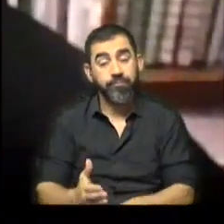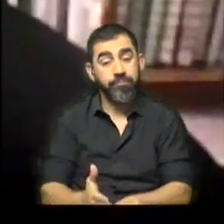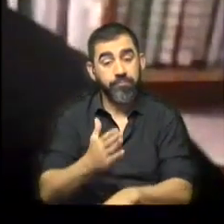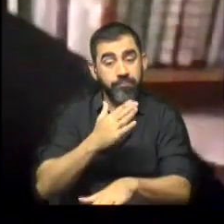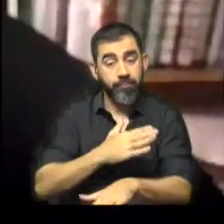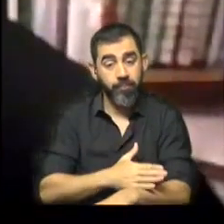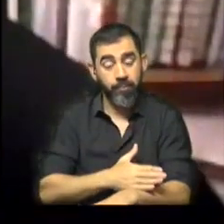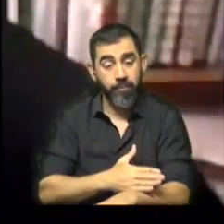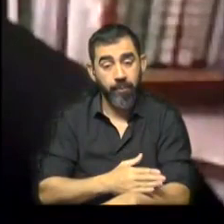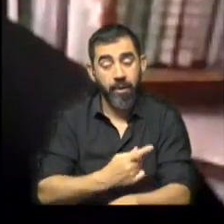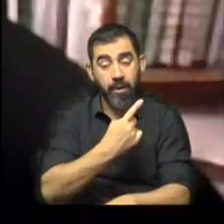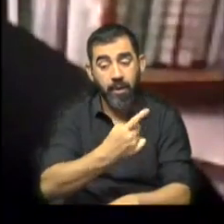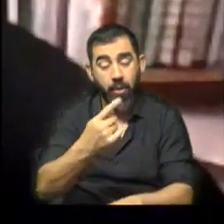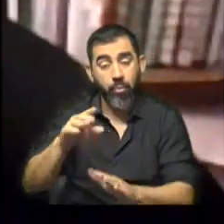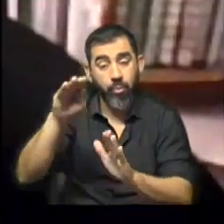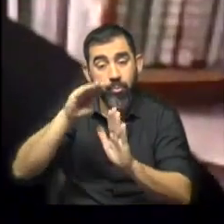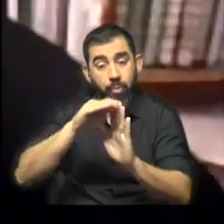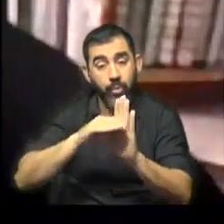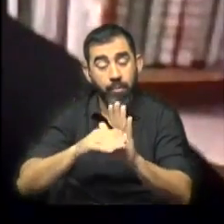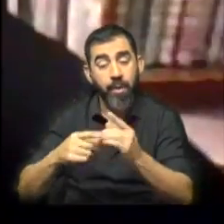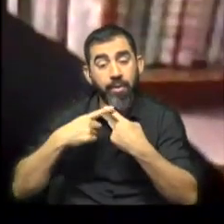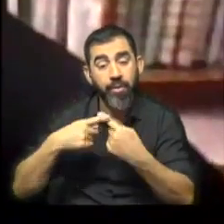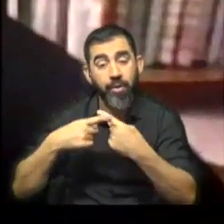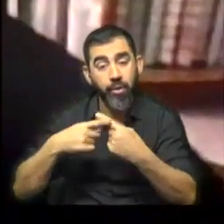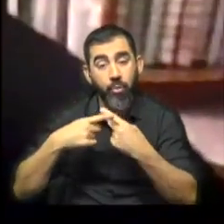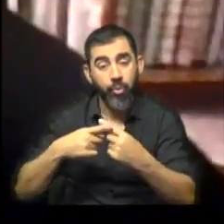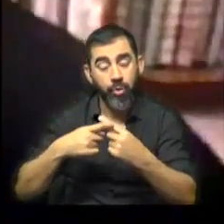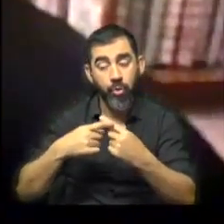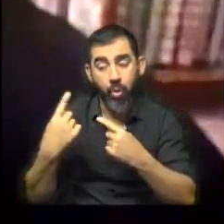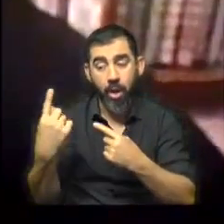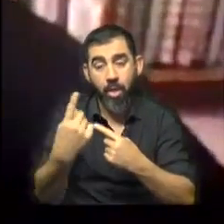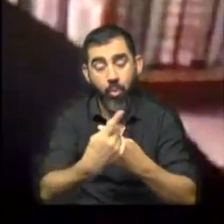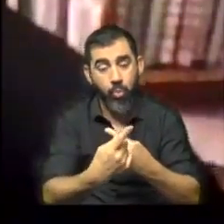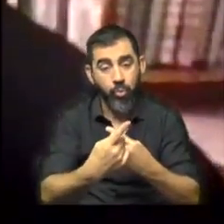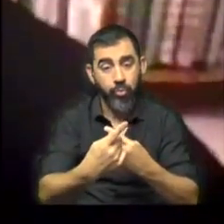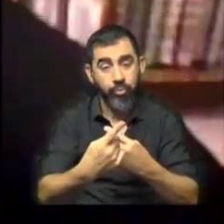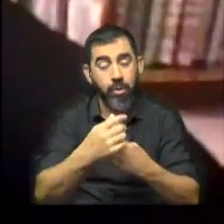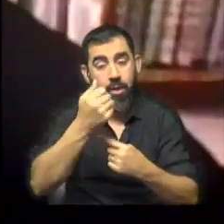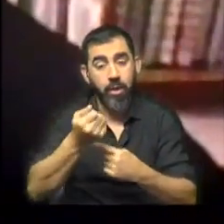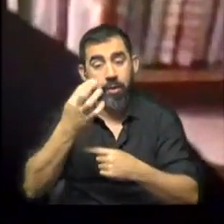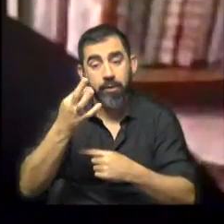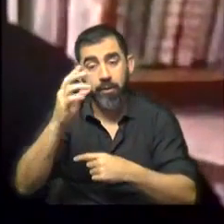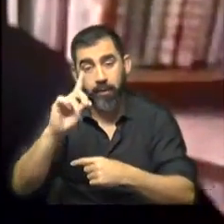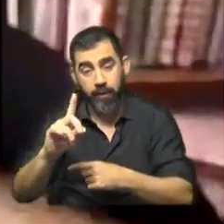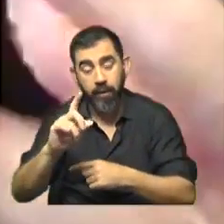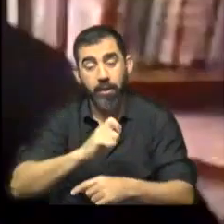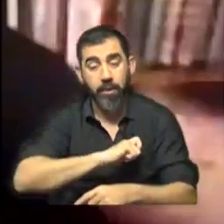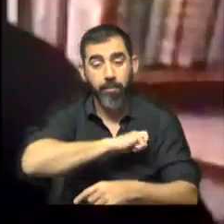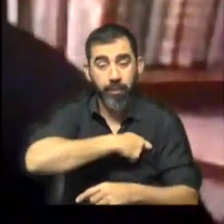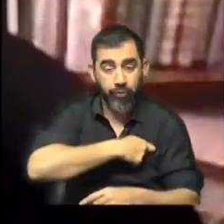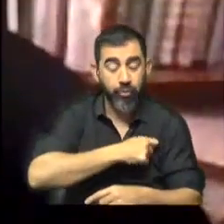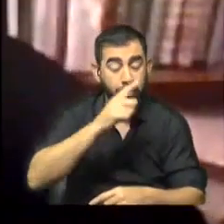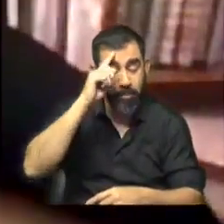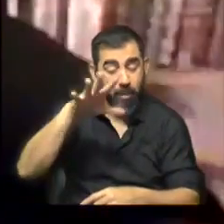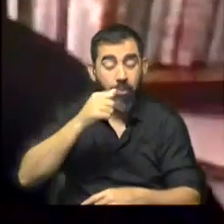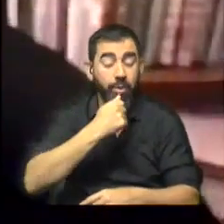previamente cada programa había sido discutido con las salas, con integrantes de las ATD, con integrantes de las inspecciones. Recuerdo